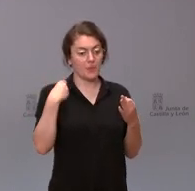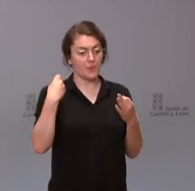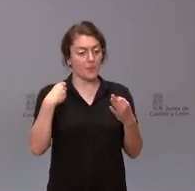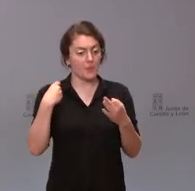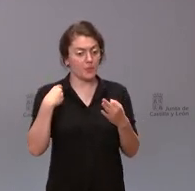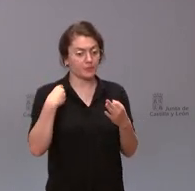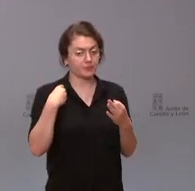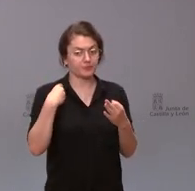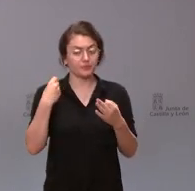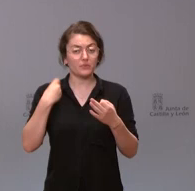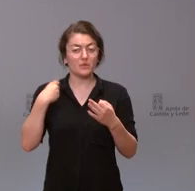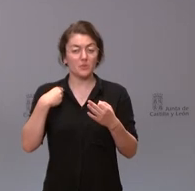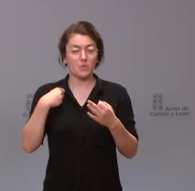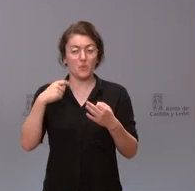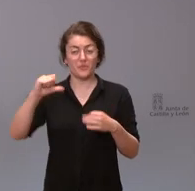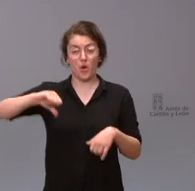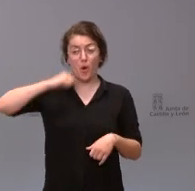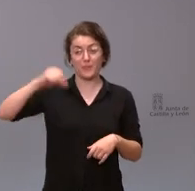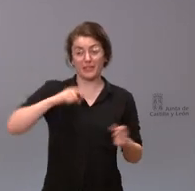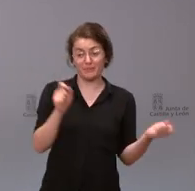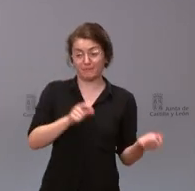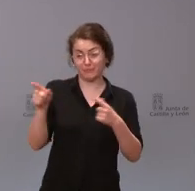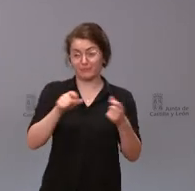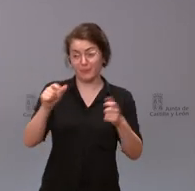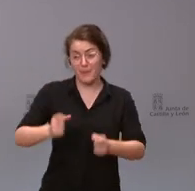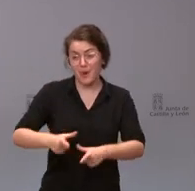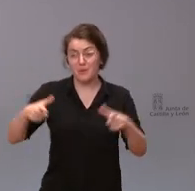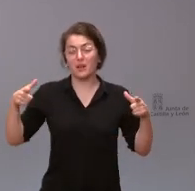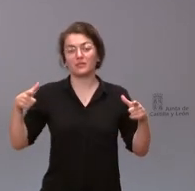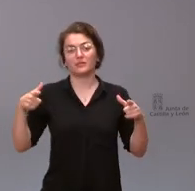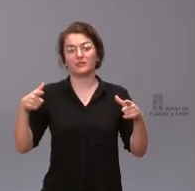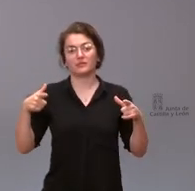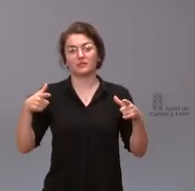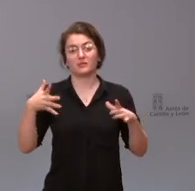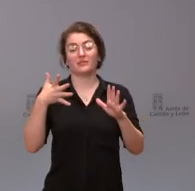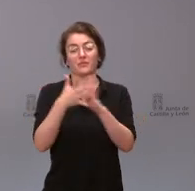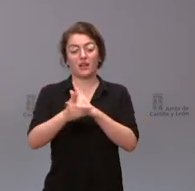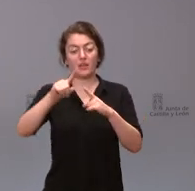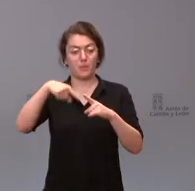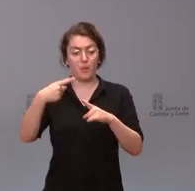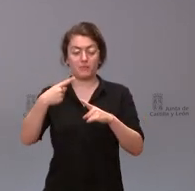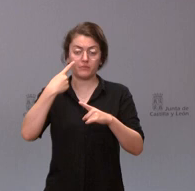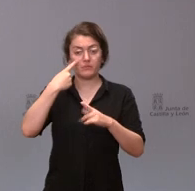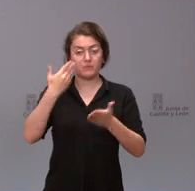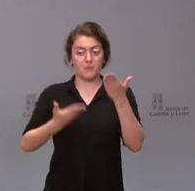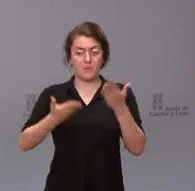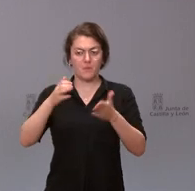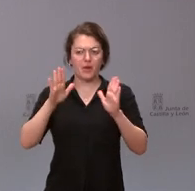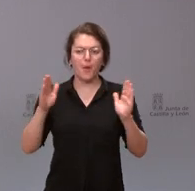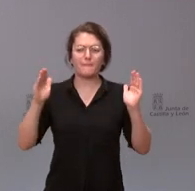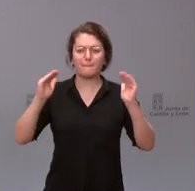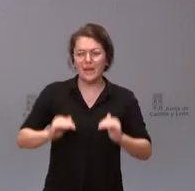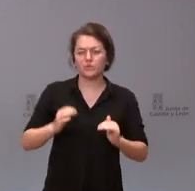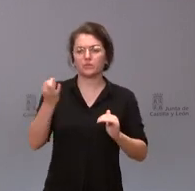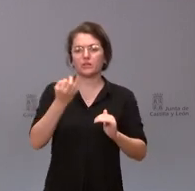hospitalaria por tanto en el número de ingresos hospitalarios y posteriormente aunque en menor medida en el número de